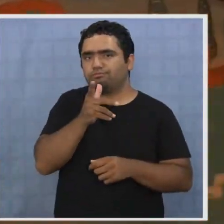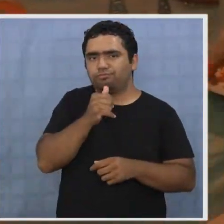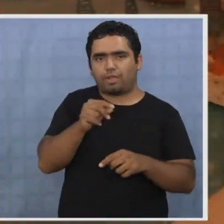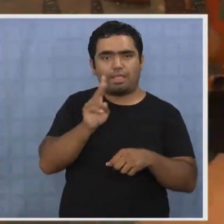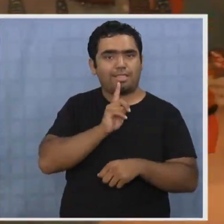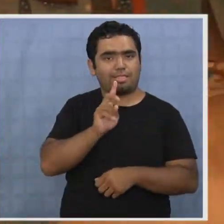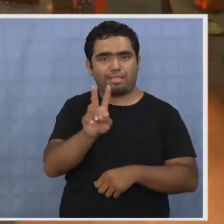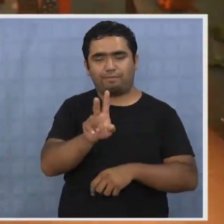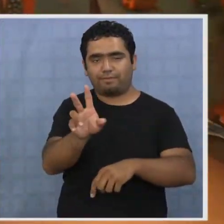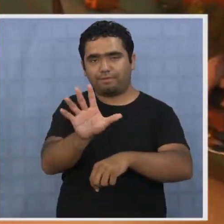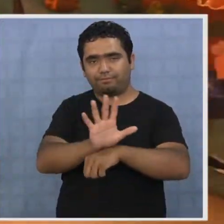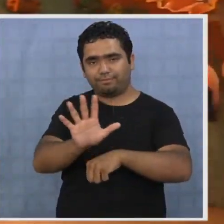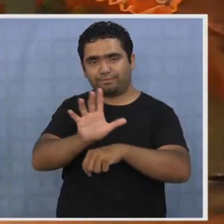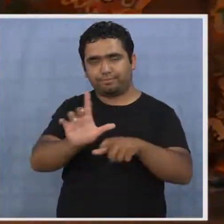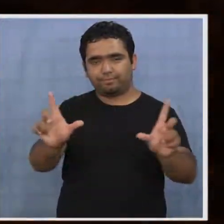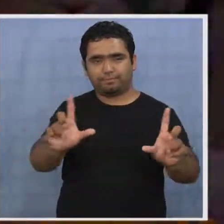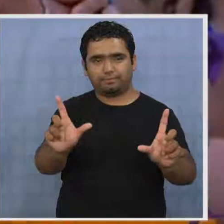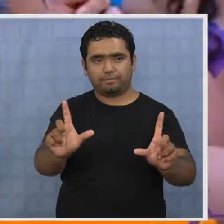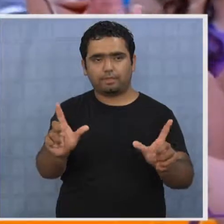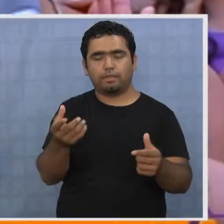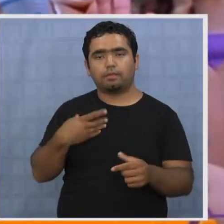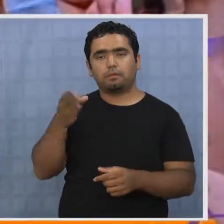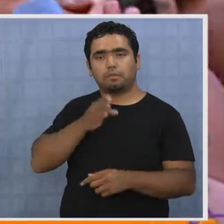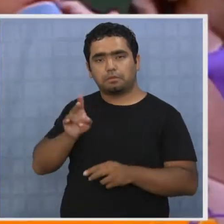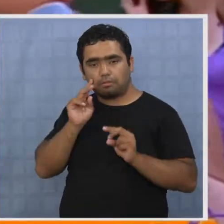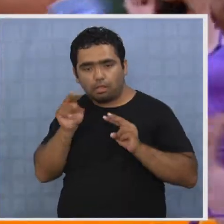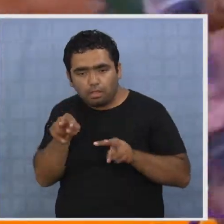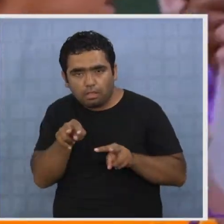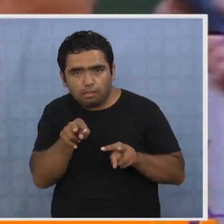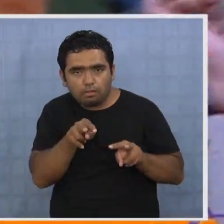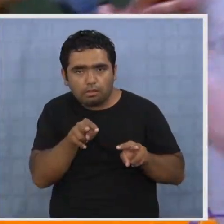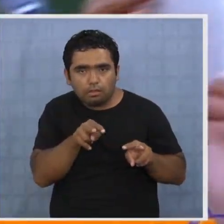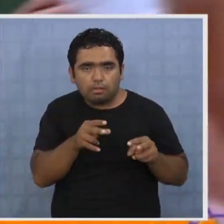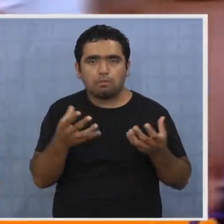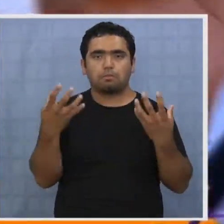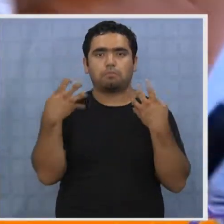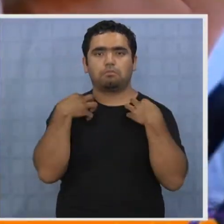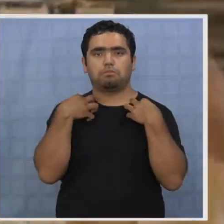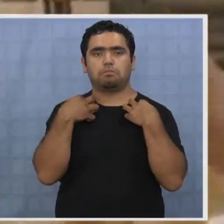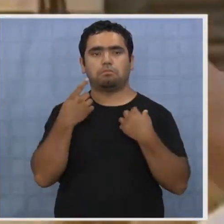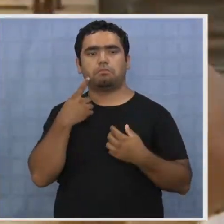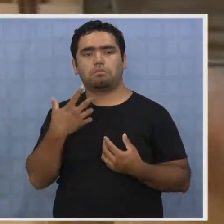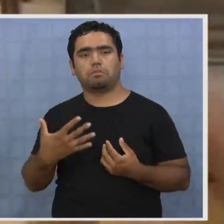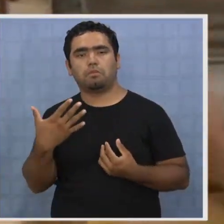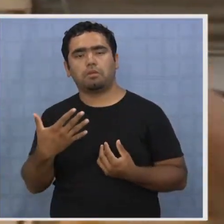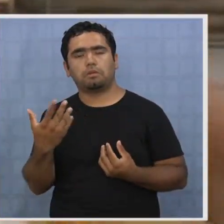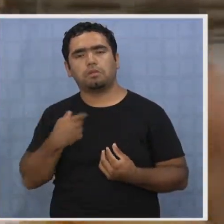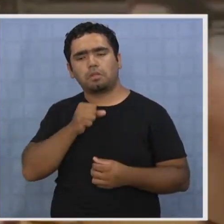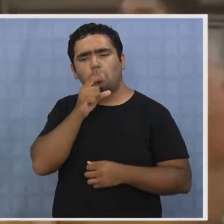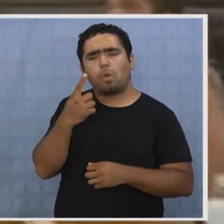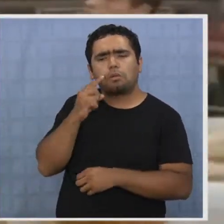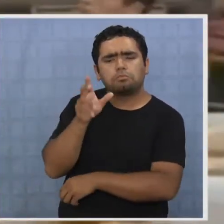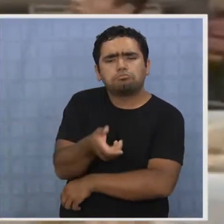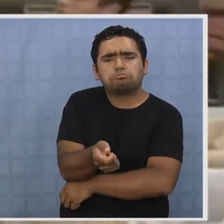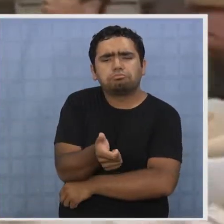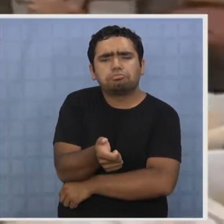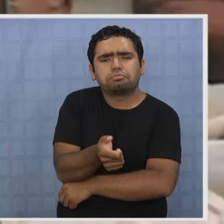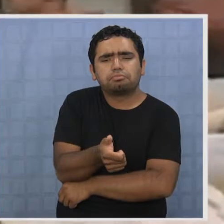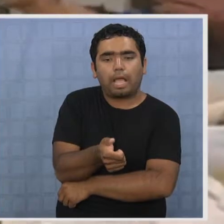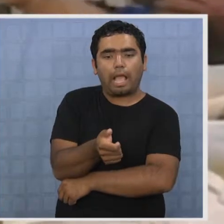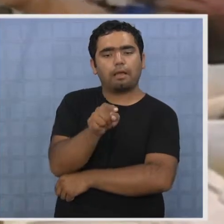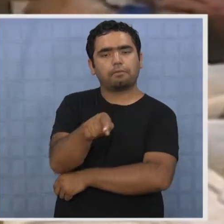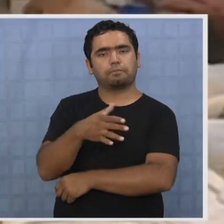pantallas. Como telespectadores, también jugamos un rol importante al optar por espacios de esta naturaleza y así